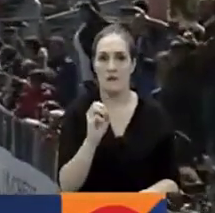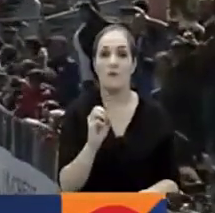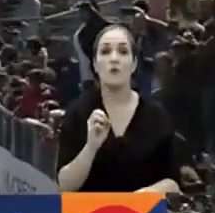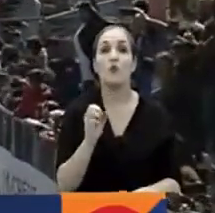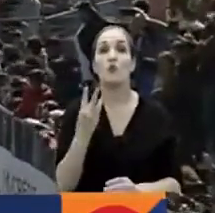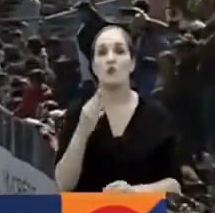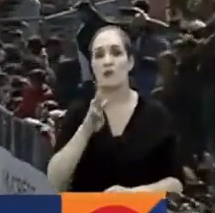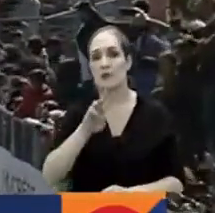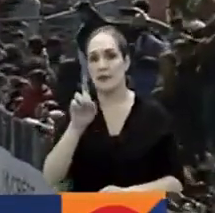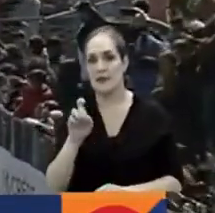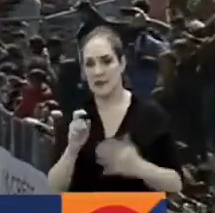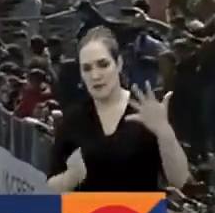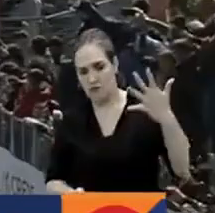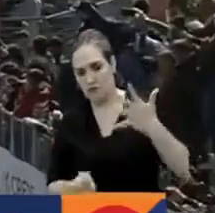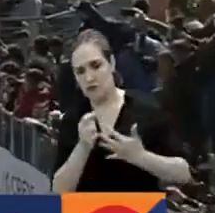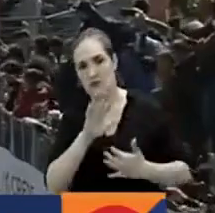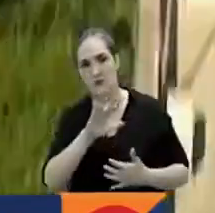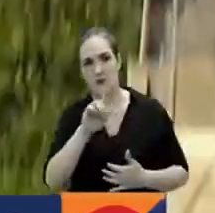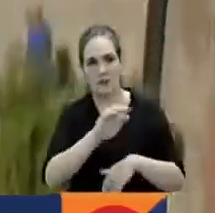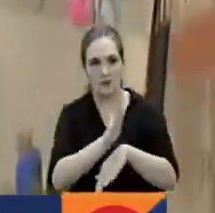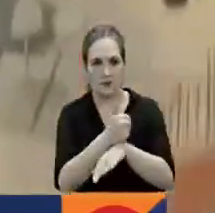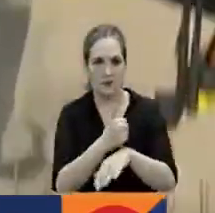36 a 51 segundos.